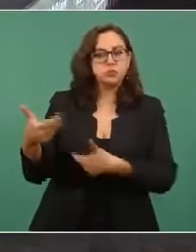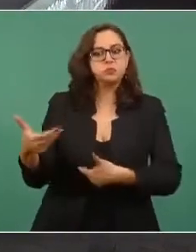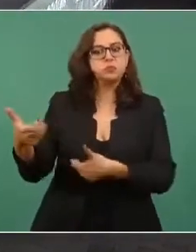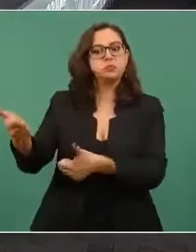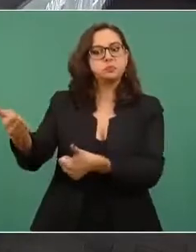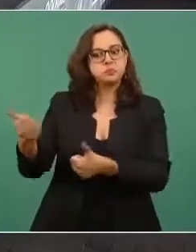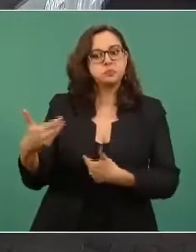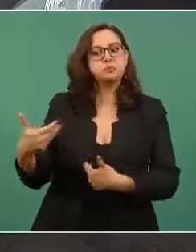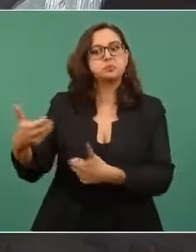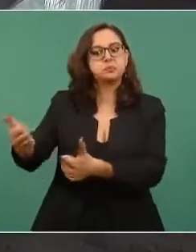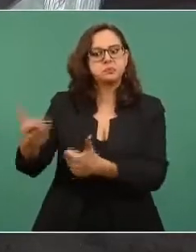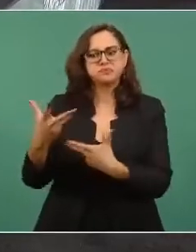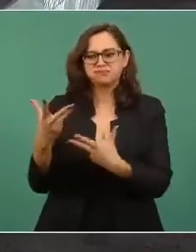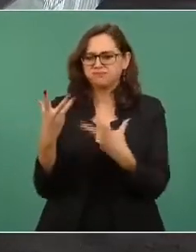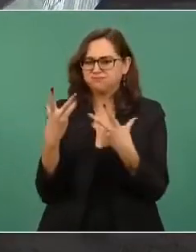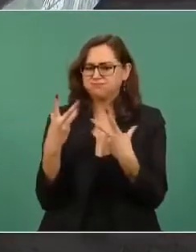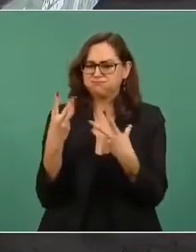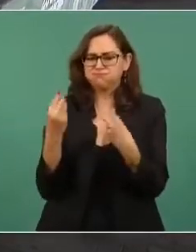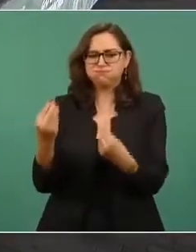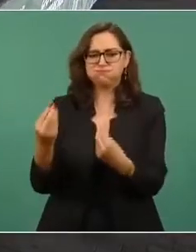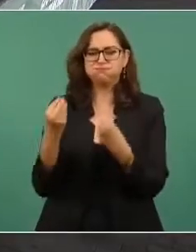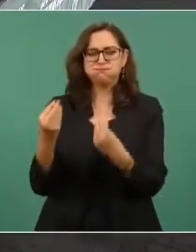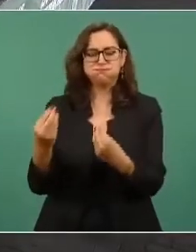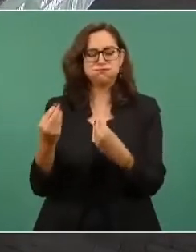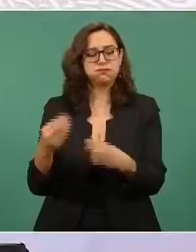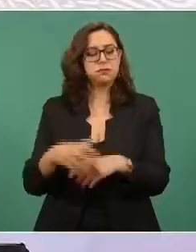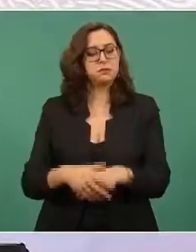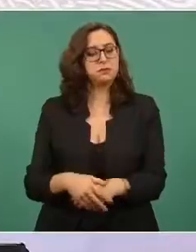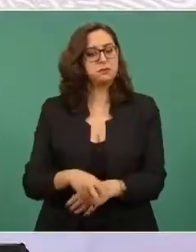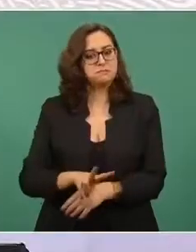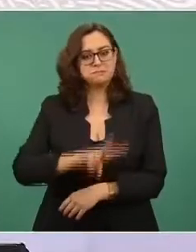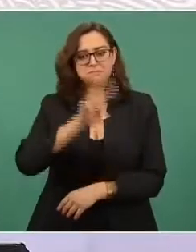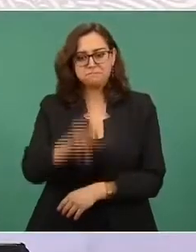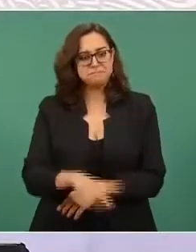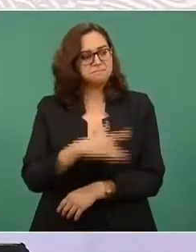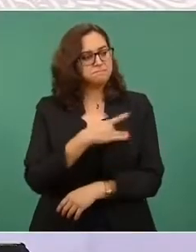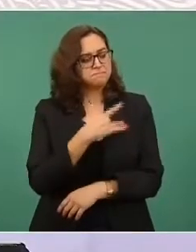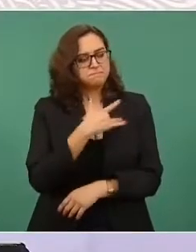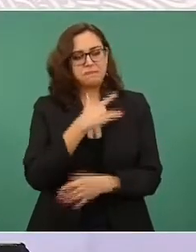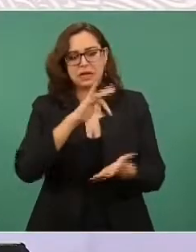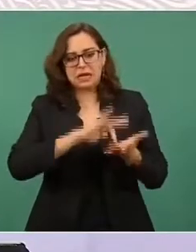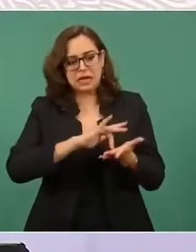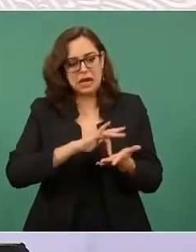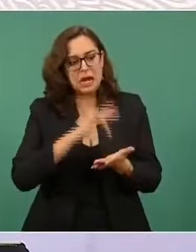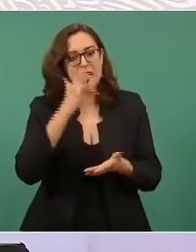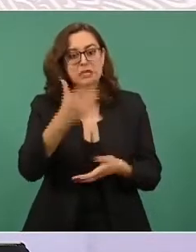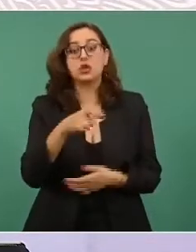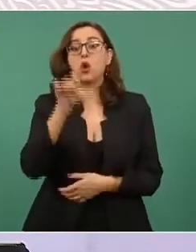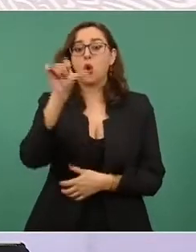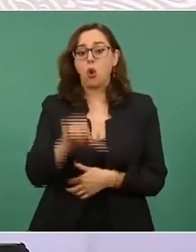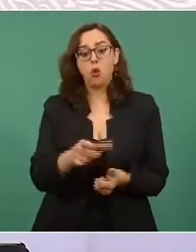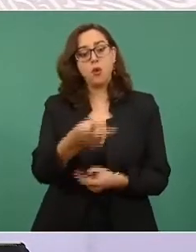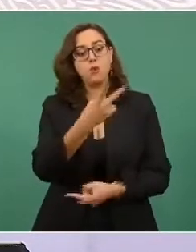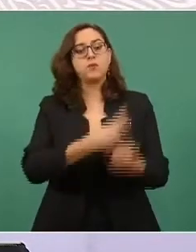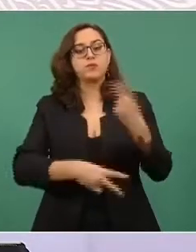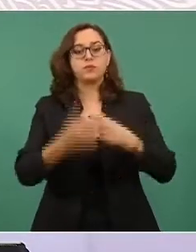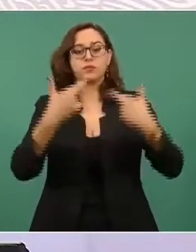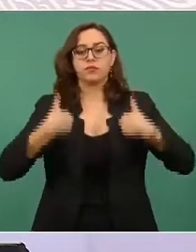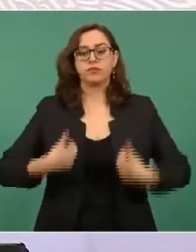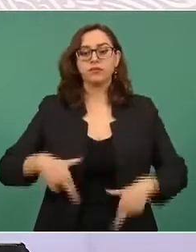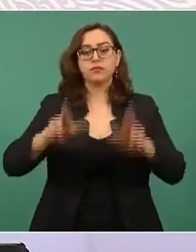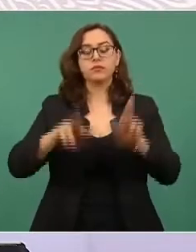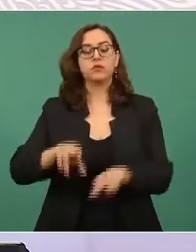nuestra disposición. agradecemos la presencia en este acto de